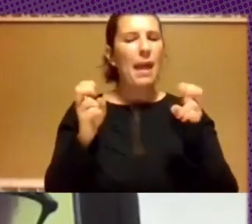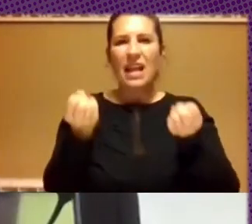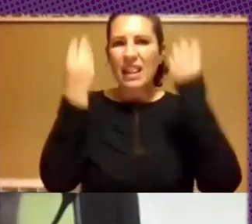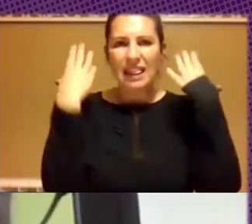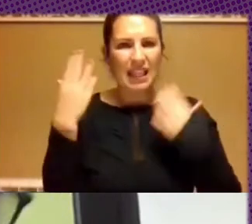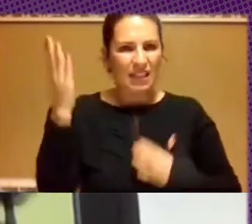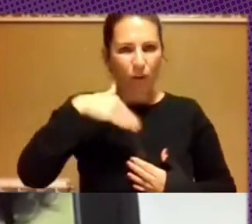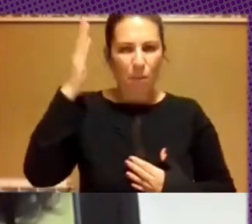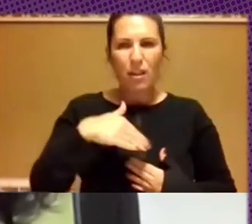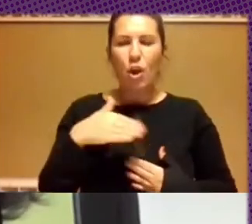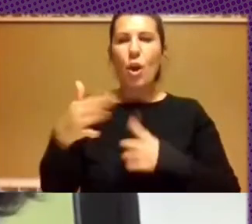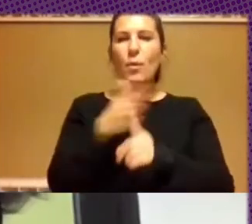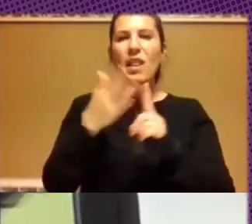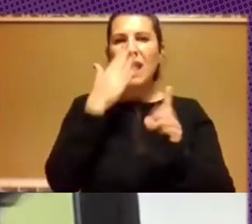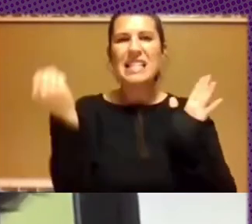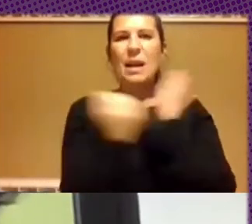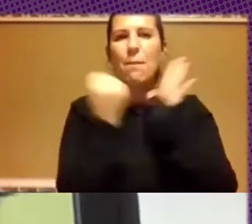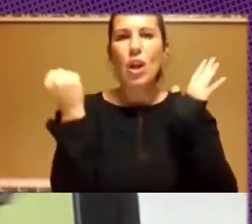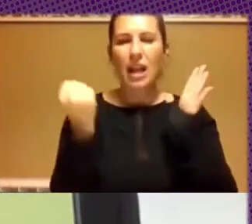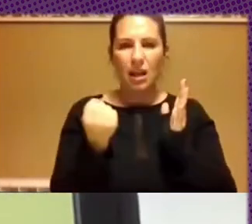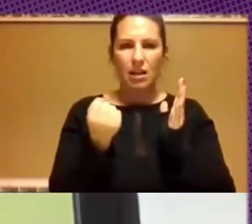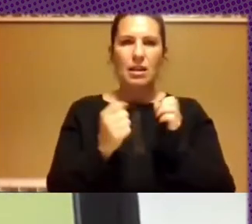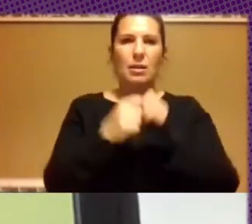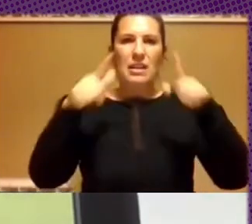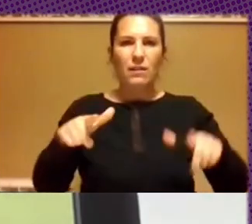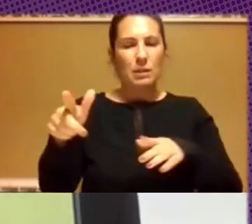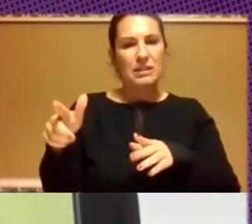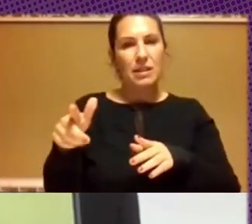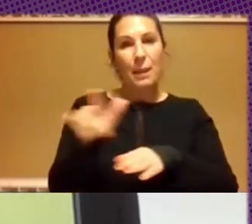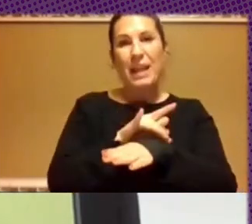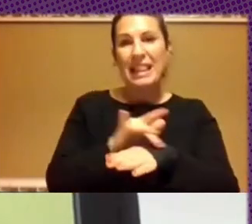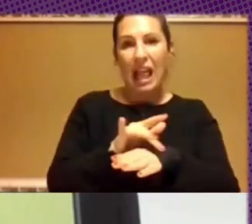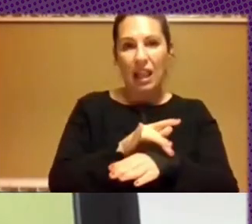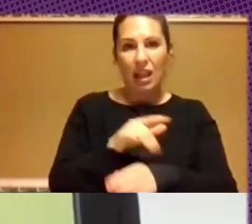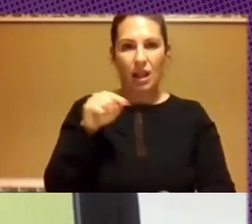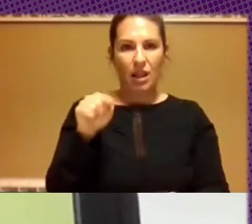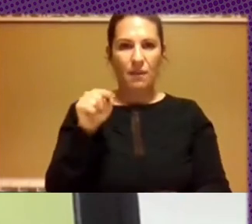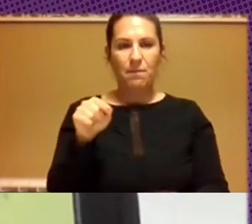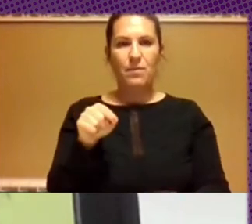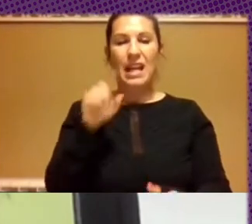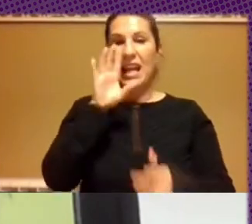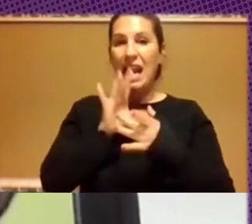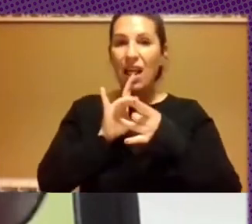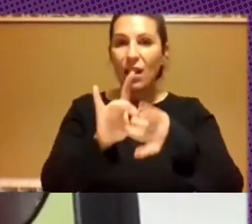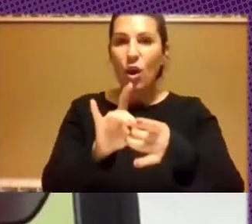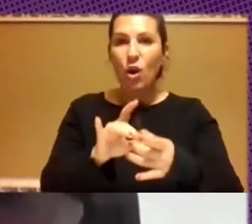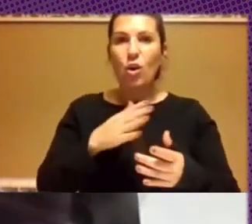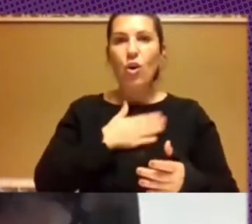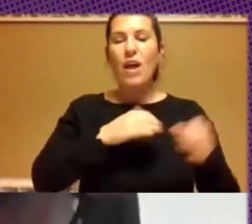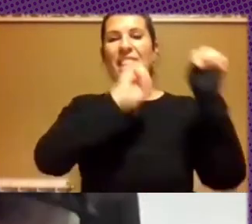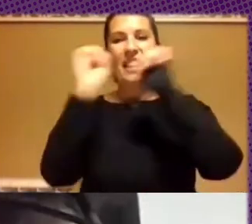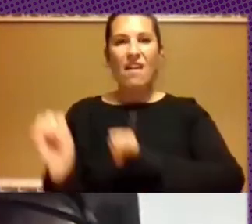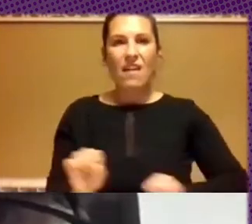simbólica en medios y plataformas digitales, tiene que ver con la defensoría del público,